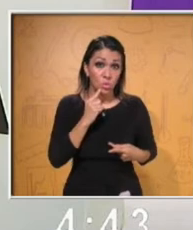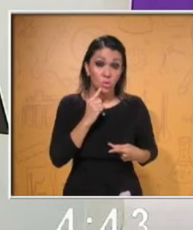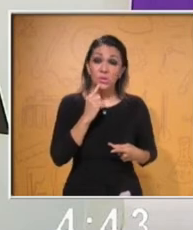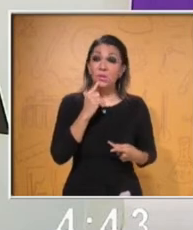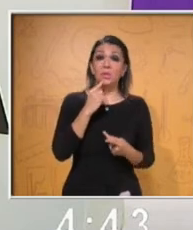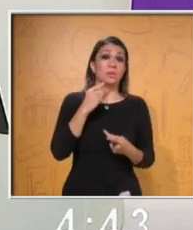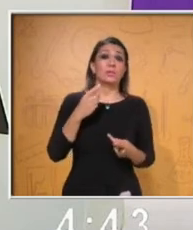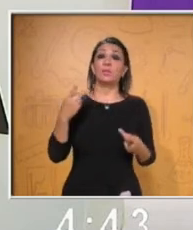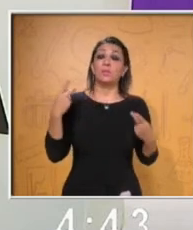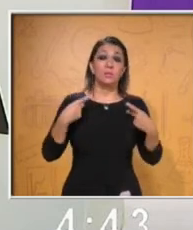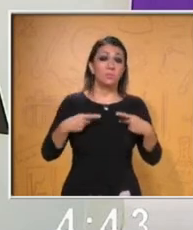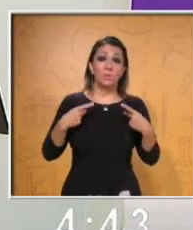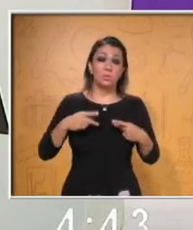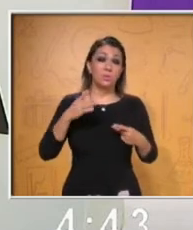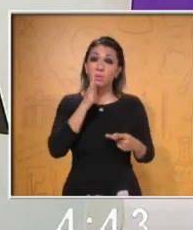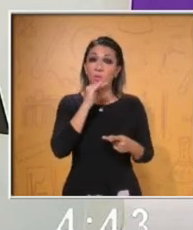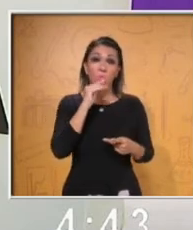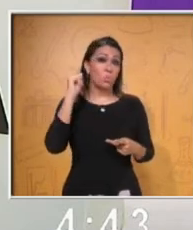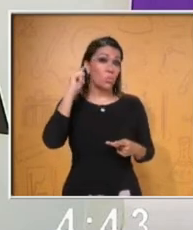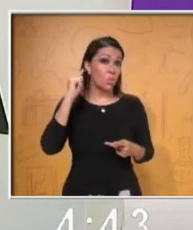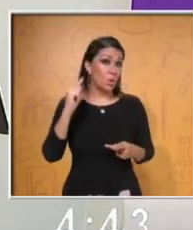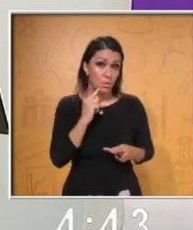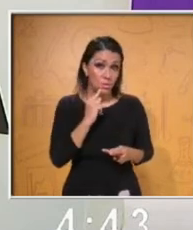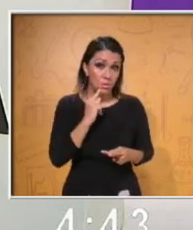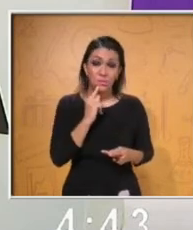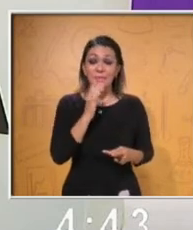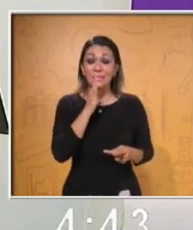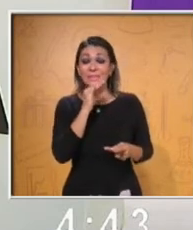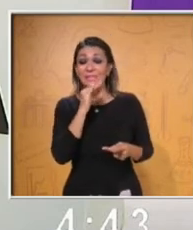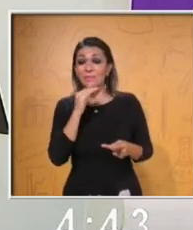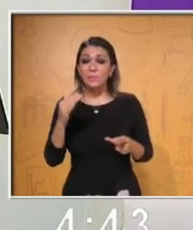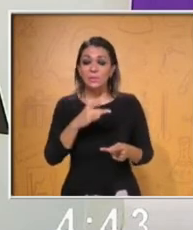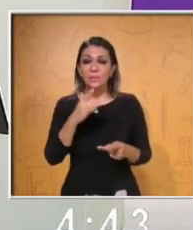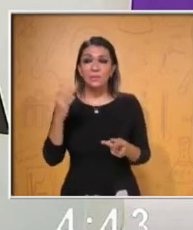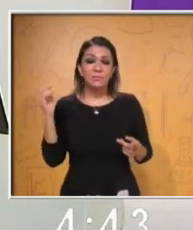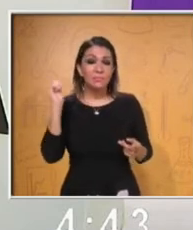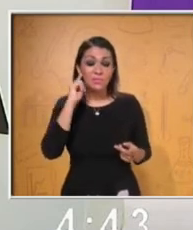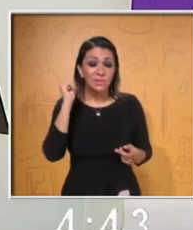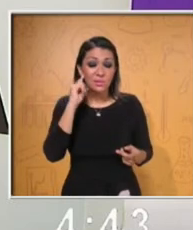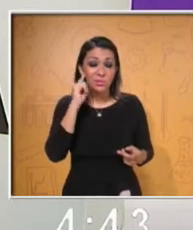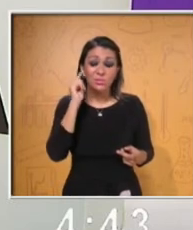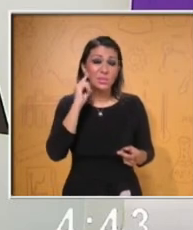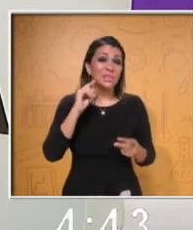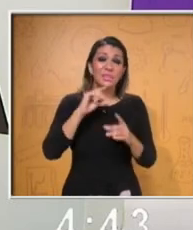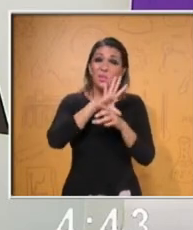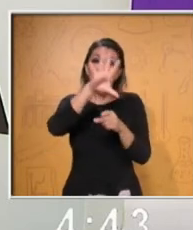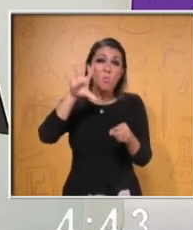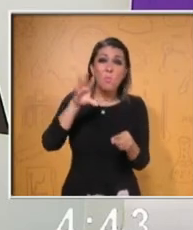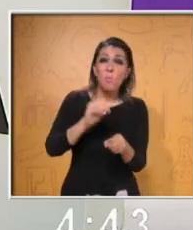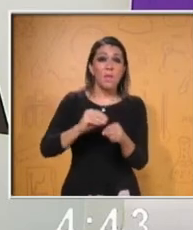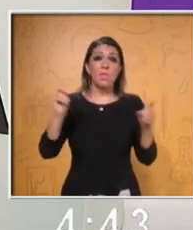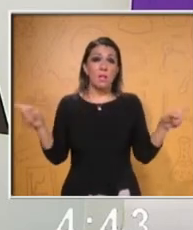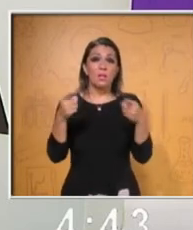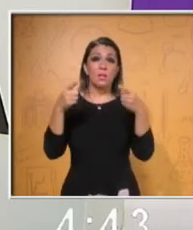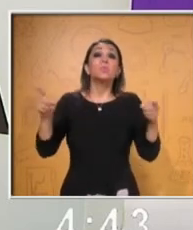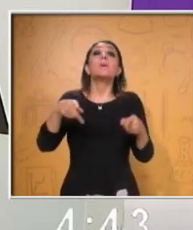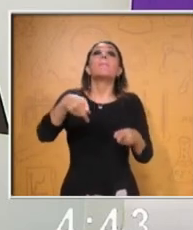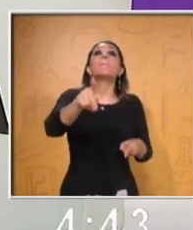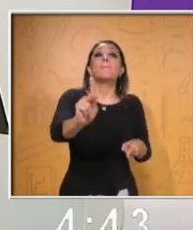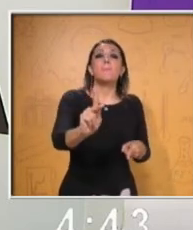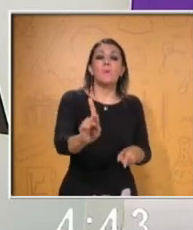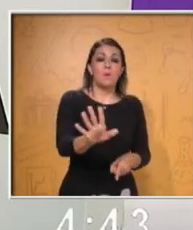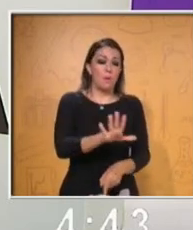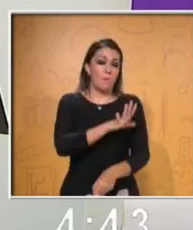pueden escuchar, las personas sordas, no pueden apreciar la música a detalle, pero pueden sentir